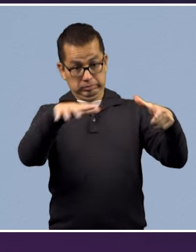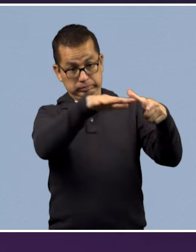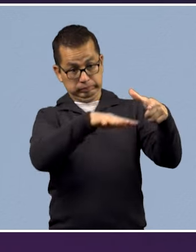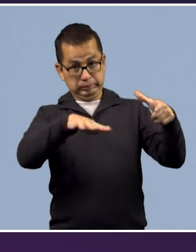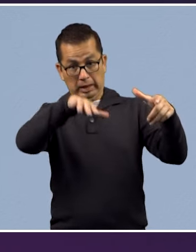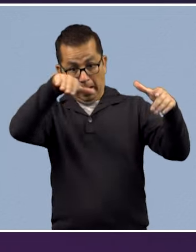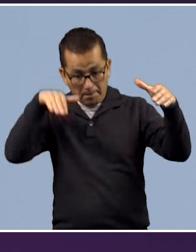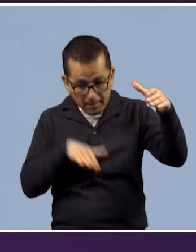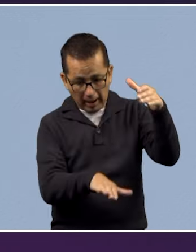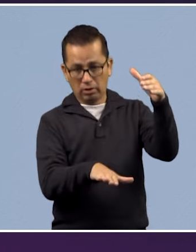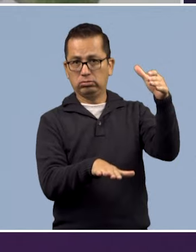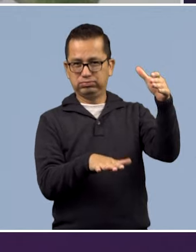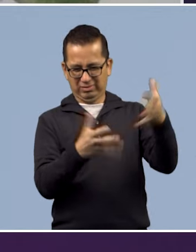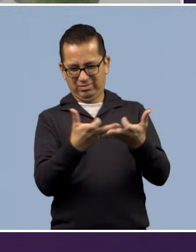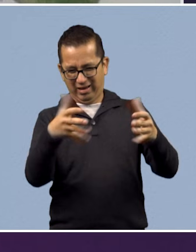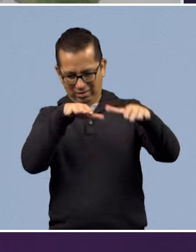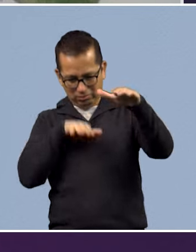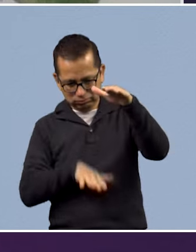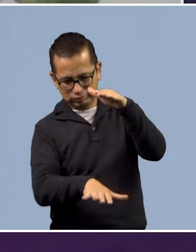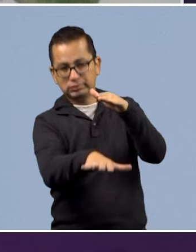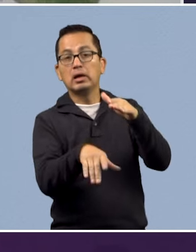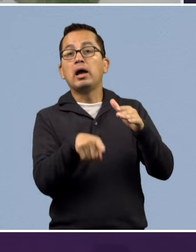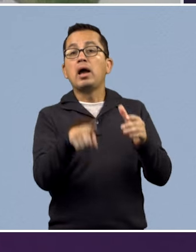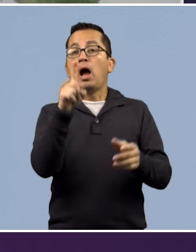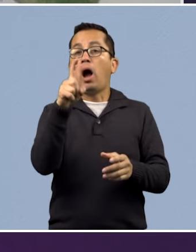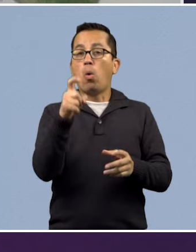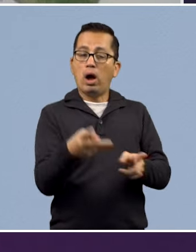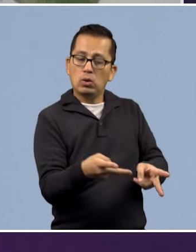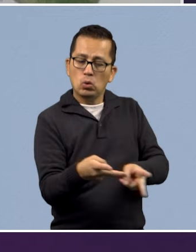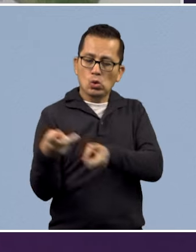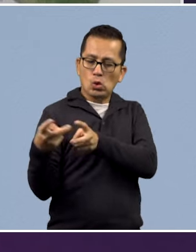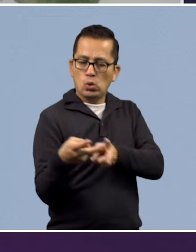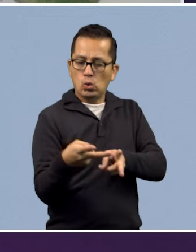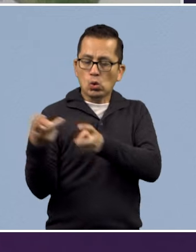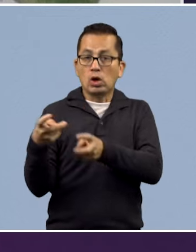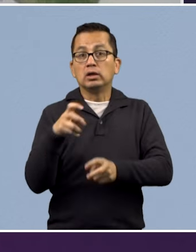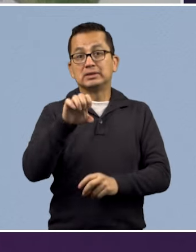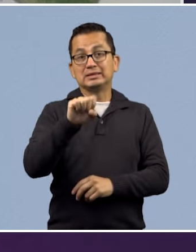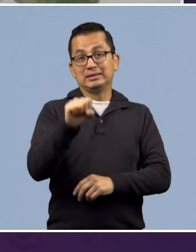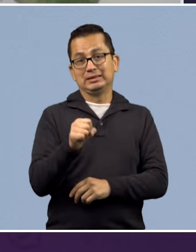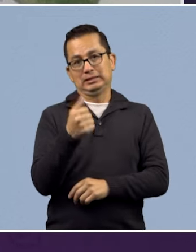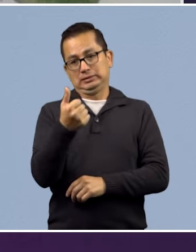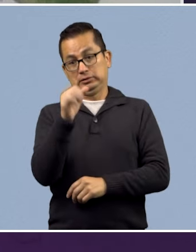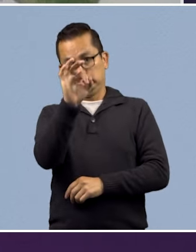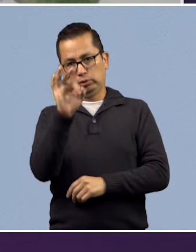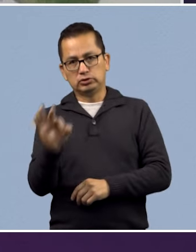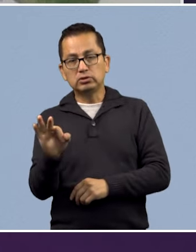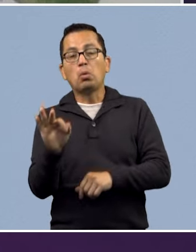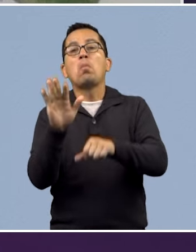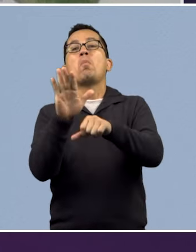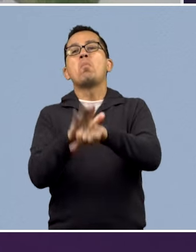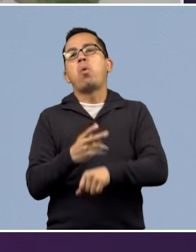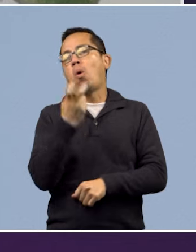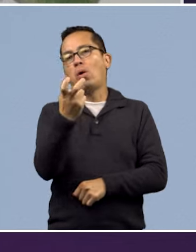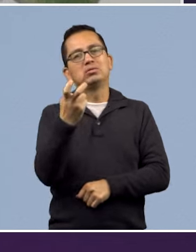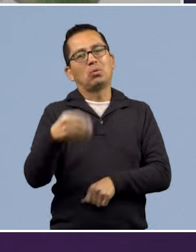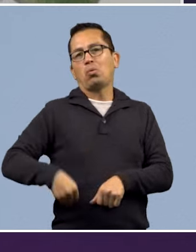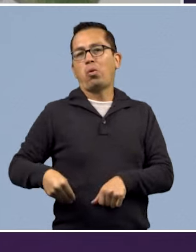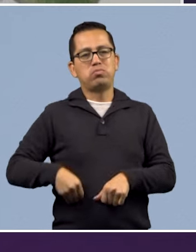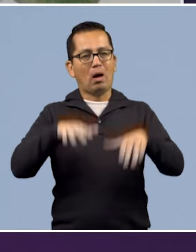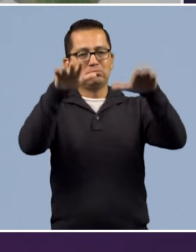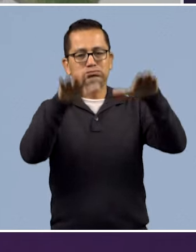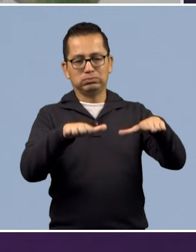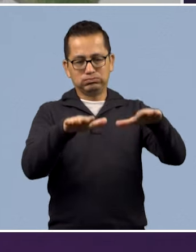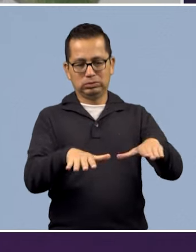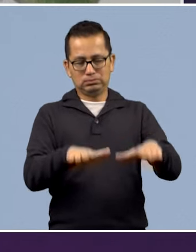urbana de aguas subterráneas, que es el acuífero que está abajo de la Ciudad de México, ¿no? Y por eso pues se está uniendo la Ciudad de